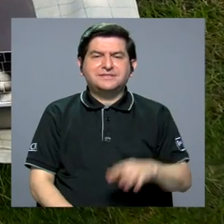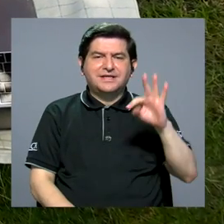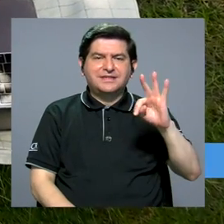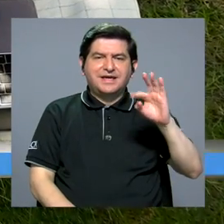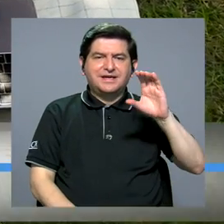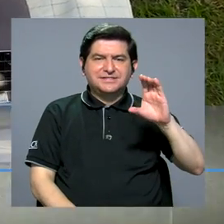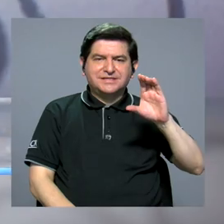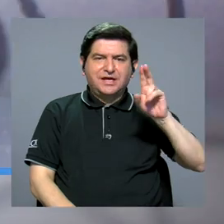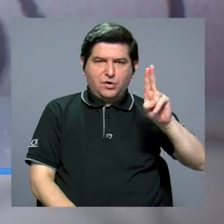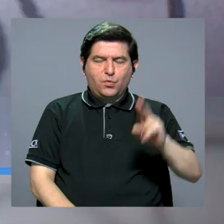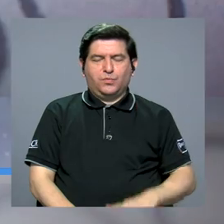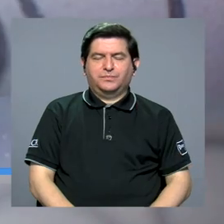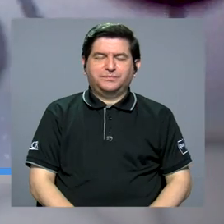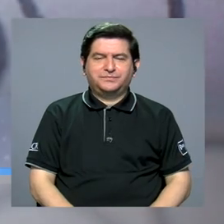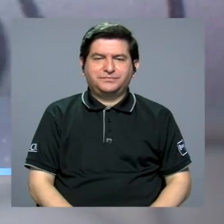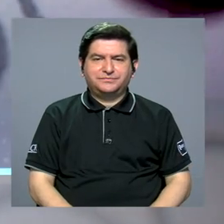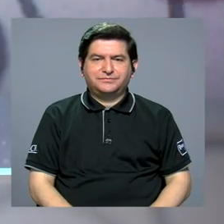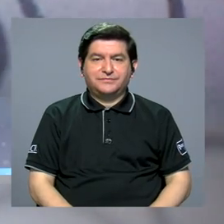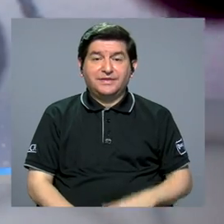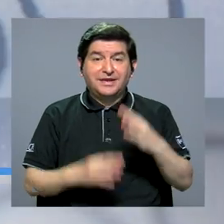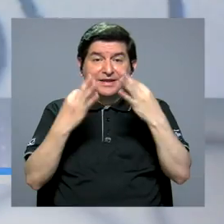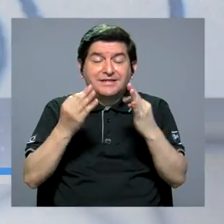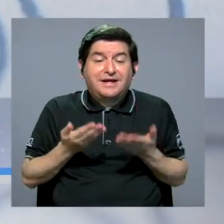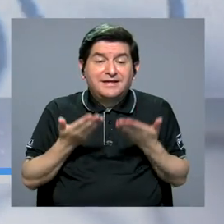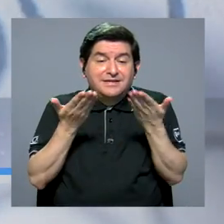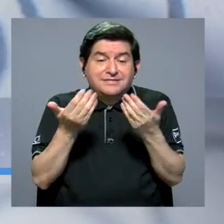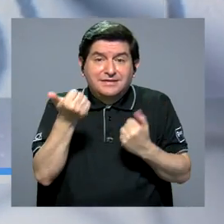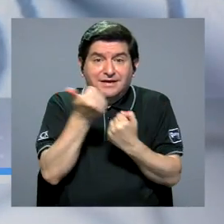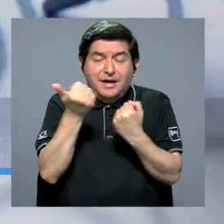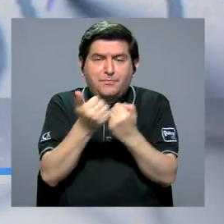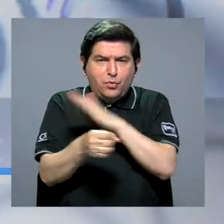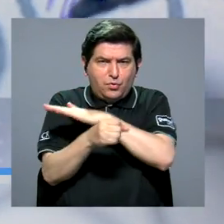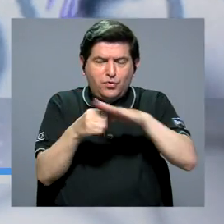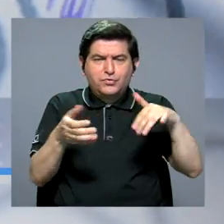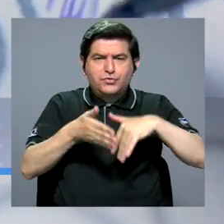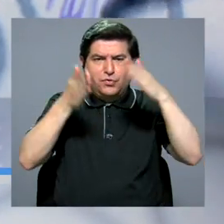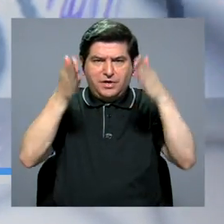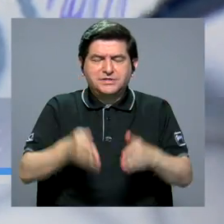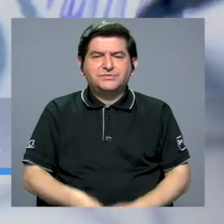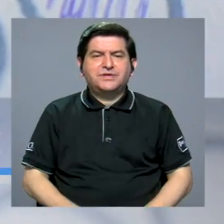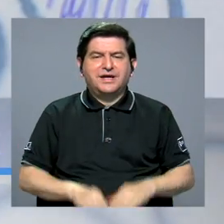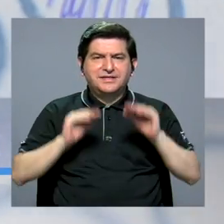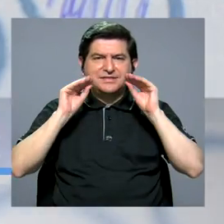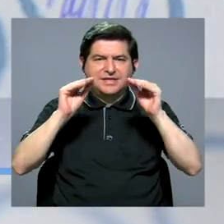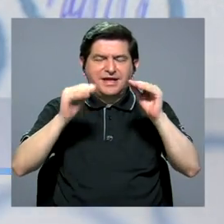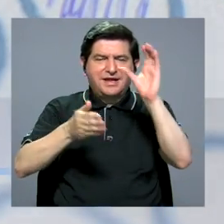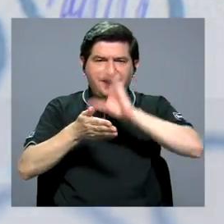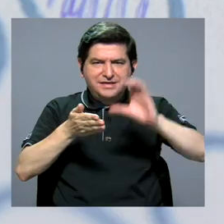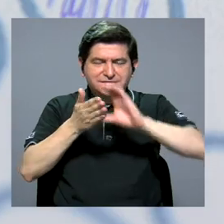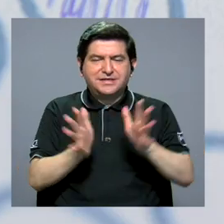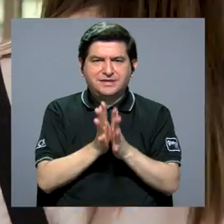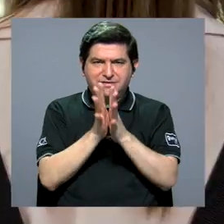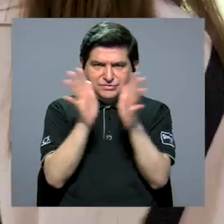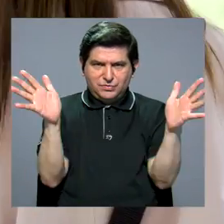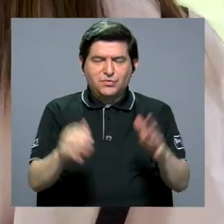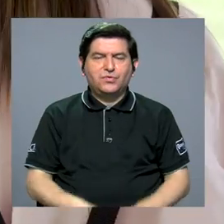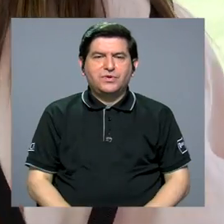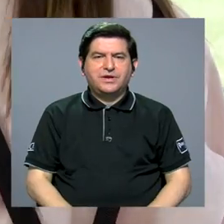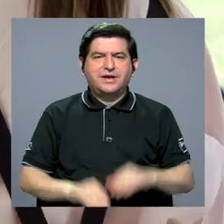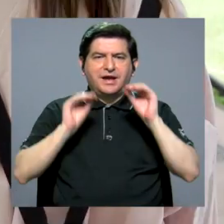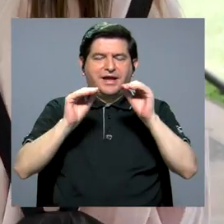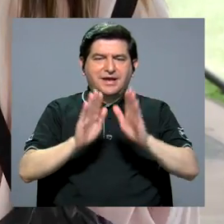trabajo comunal universitario, el cual busca brindar apoyo integral a estudiantes de la enseñanza secundaria pública,